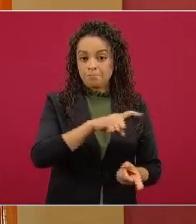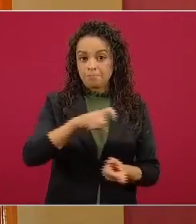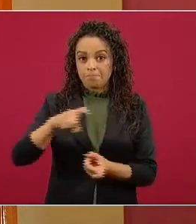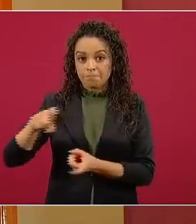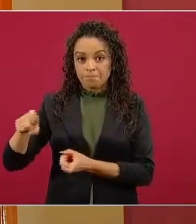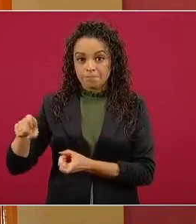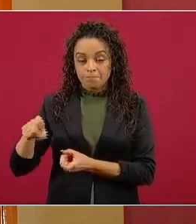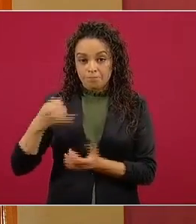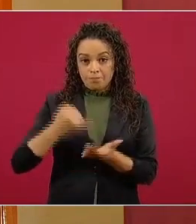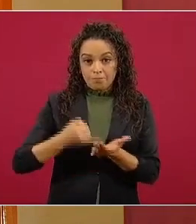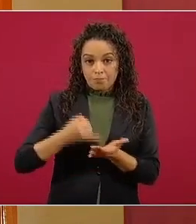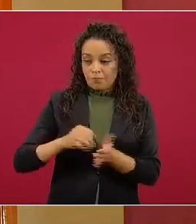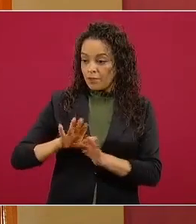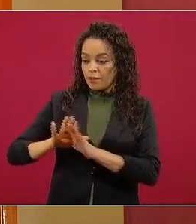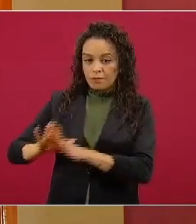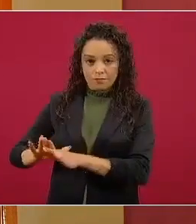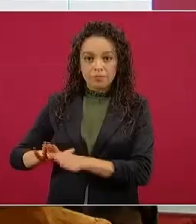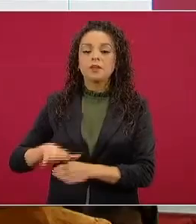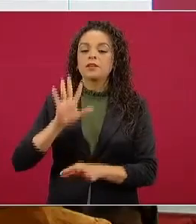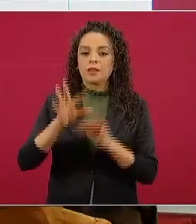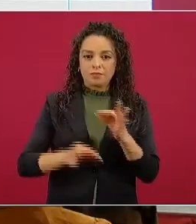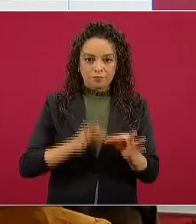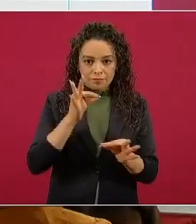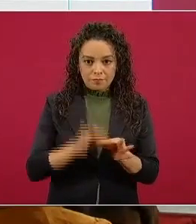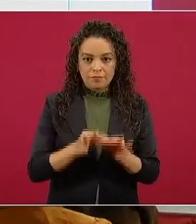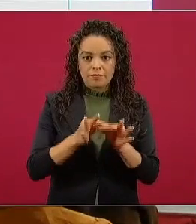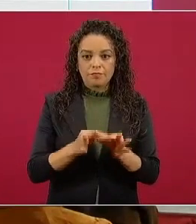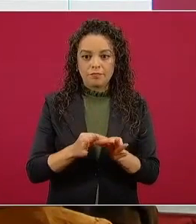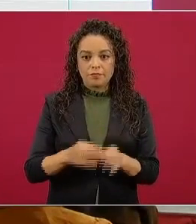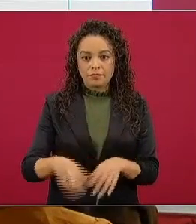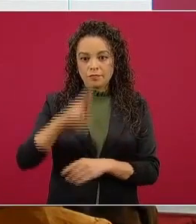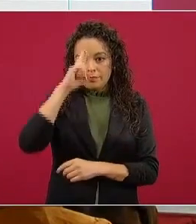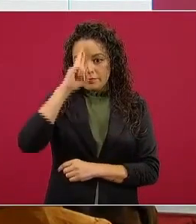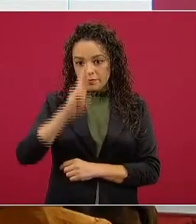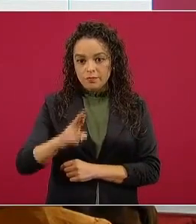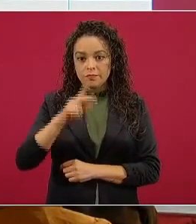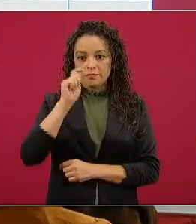Seremos respetuosos de la autonomía del Banco de México. Cumplido.